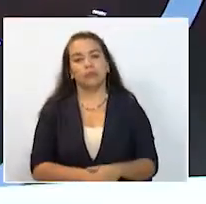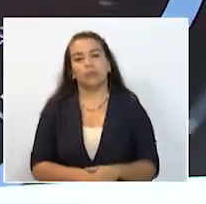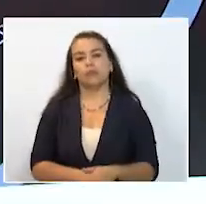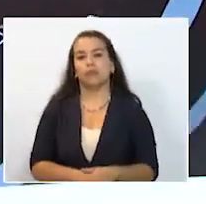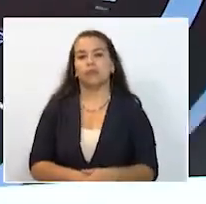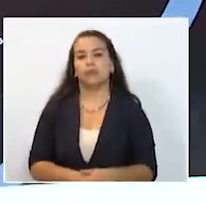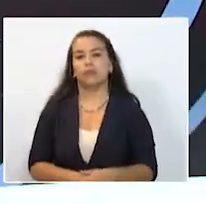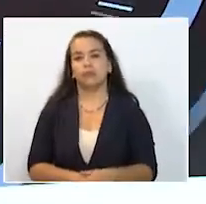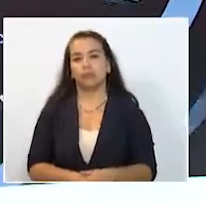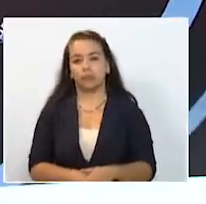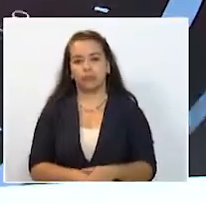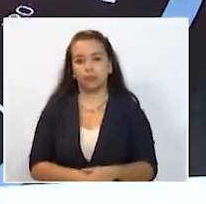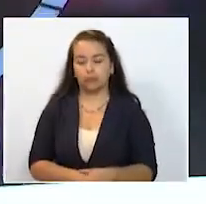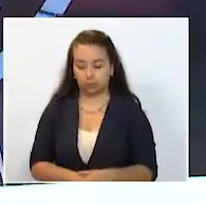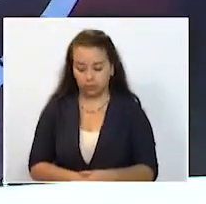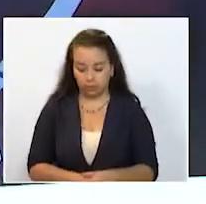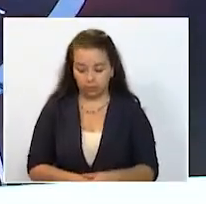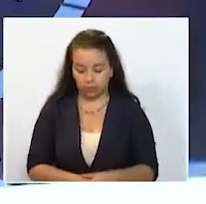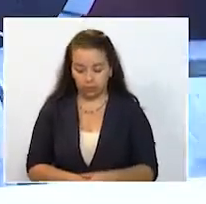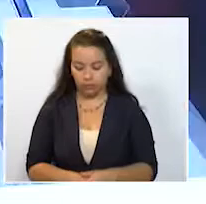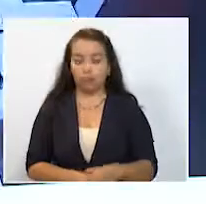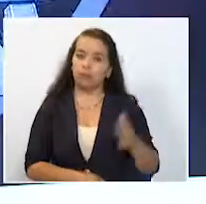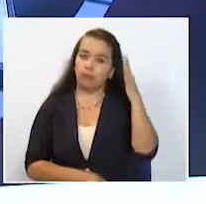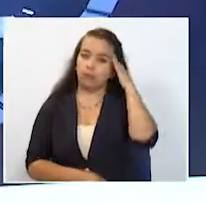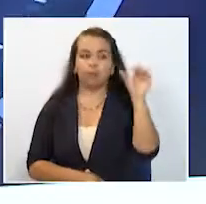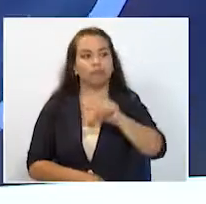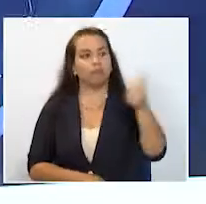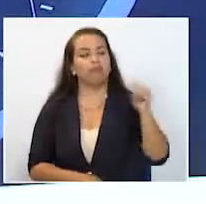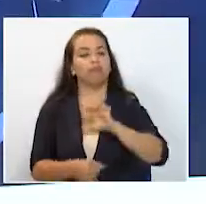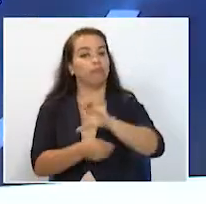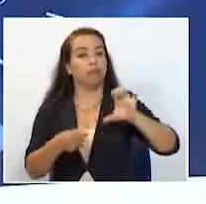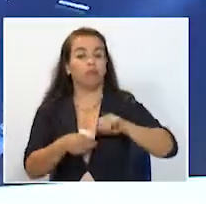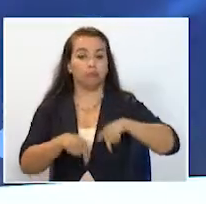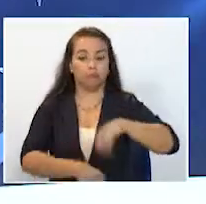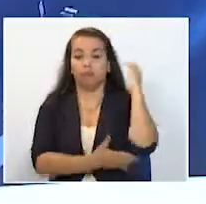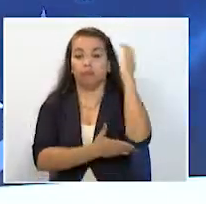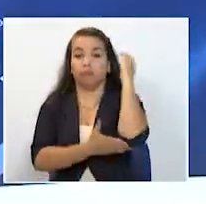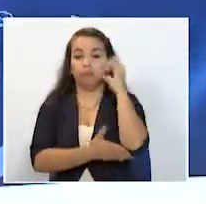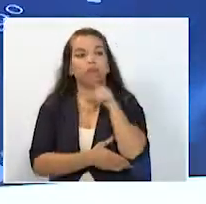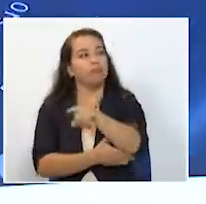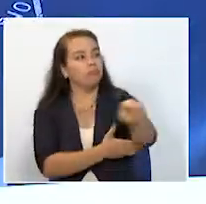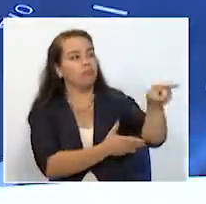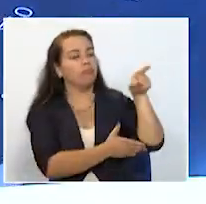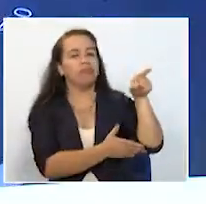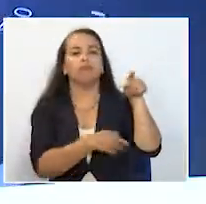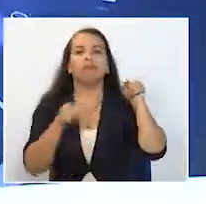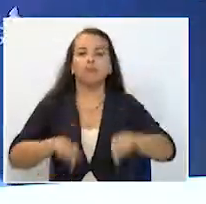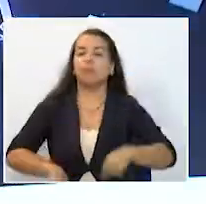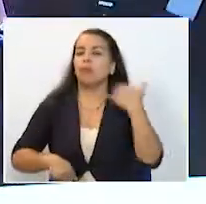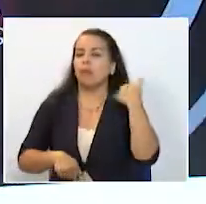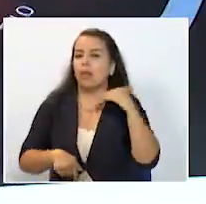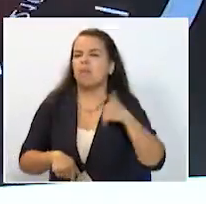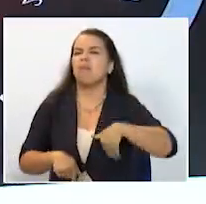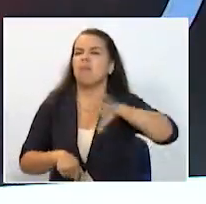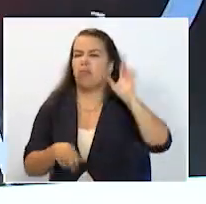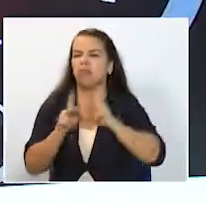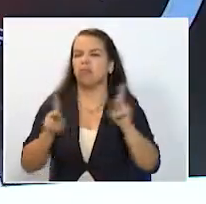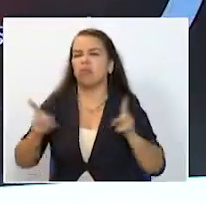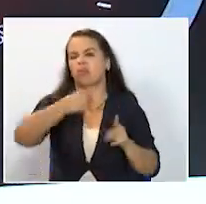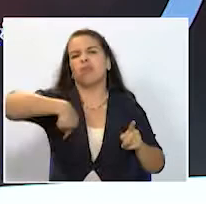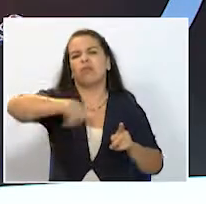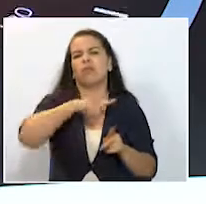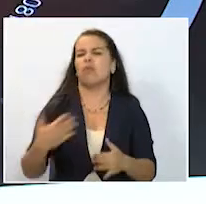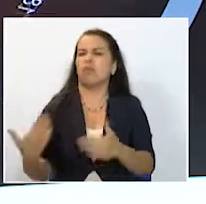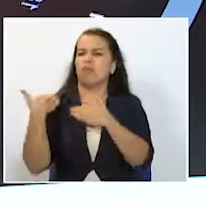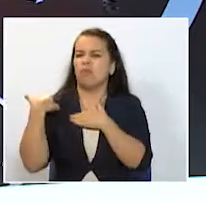como en el resto de ciudades de Colombia que han acogido a los ciudadanos del vecino país en Armenia la mayoría de esta población se ha